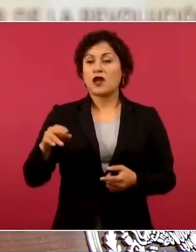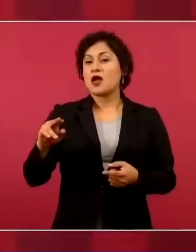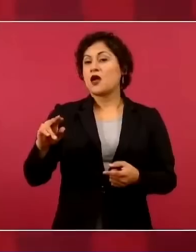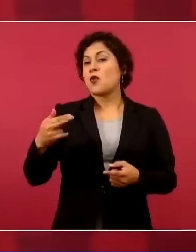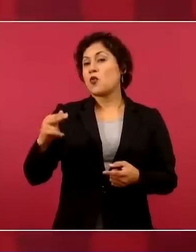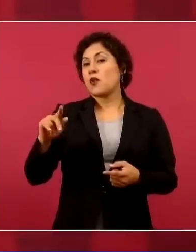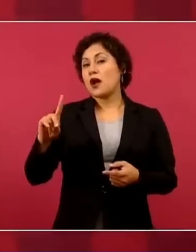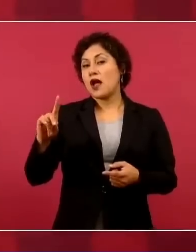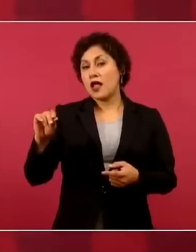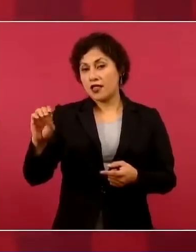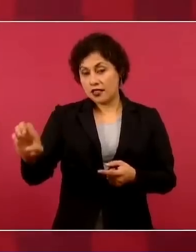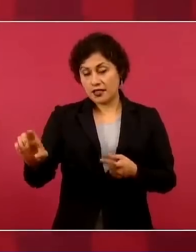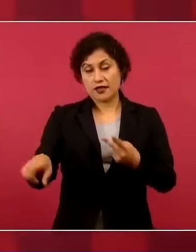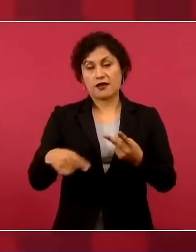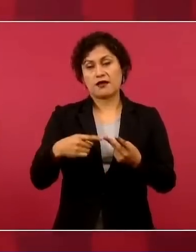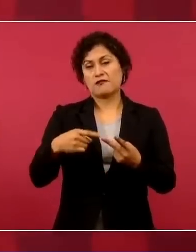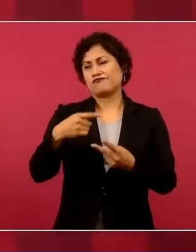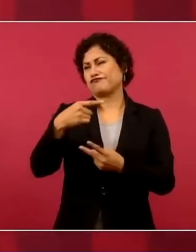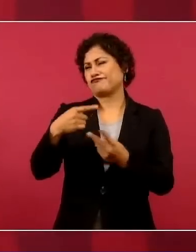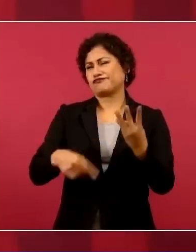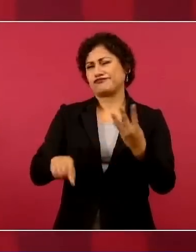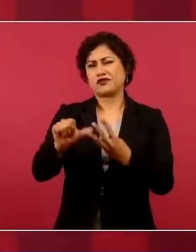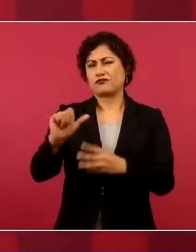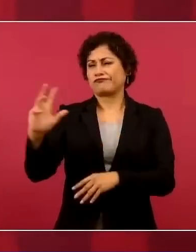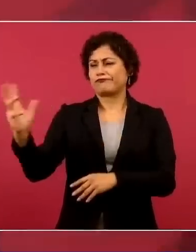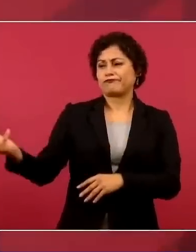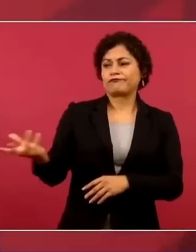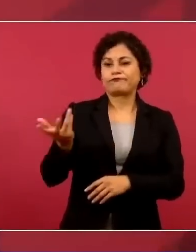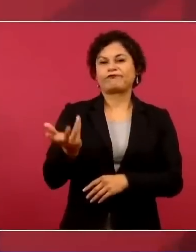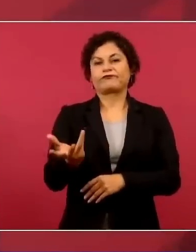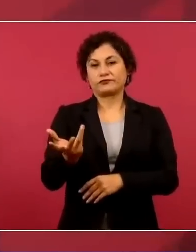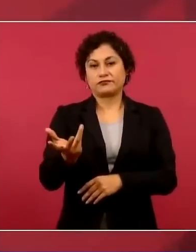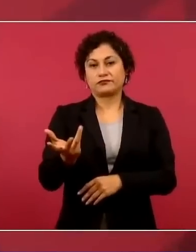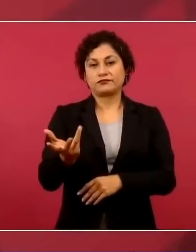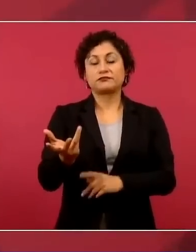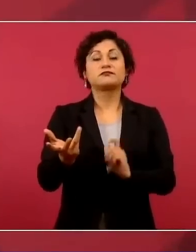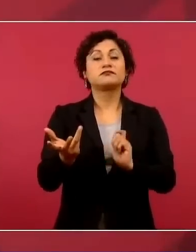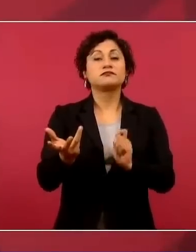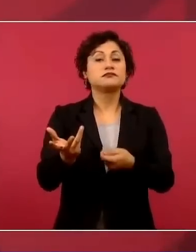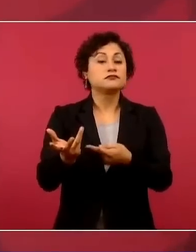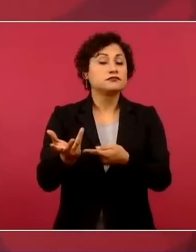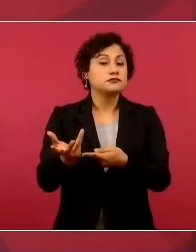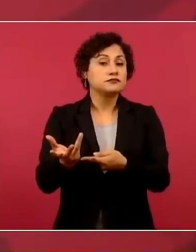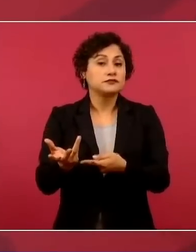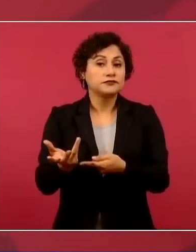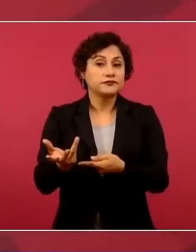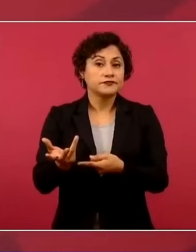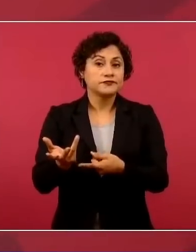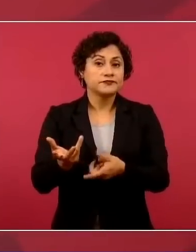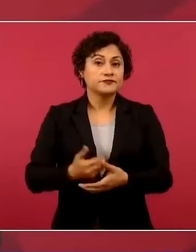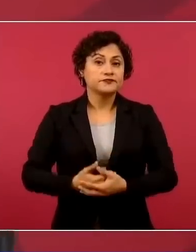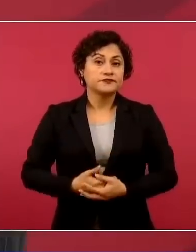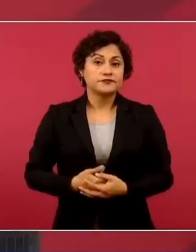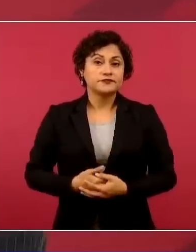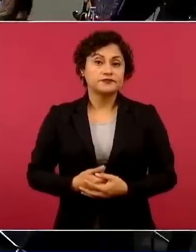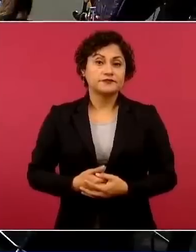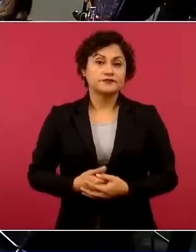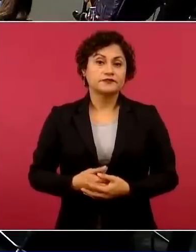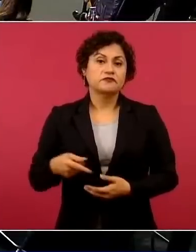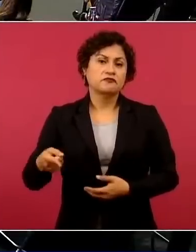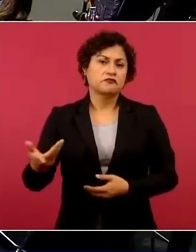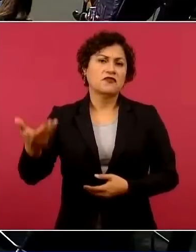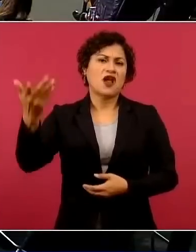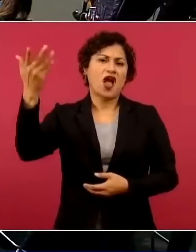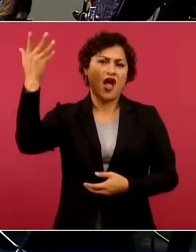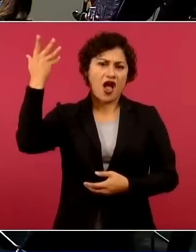y otros que han participado en